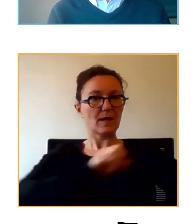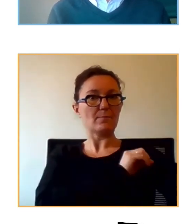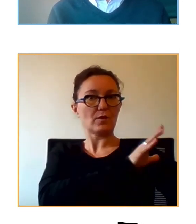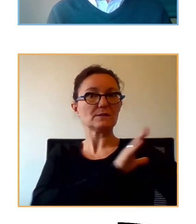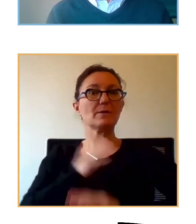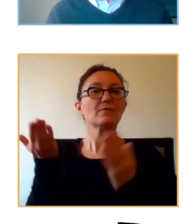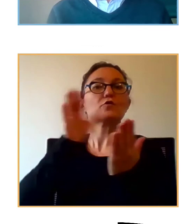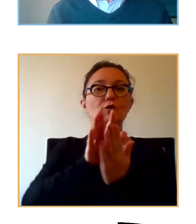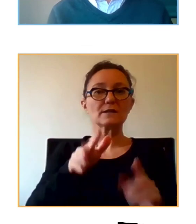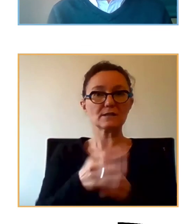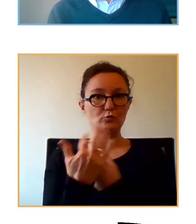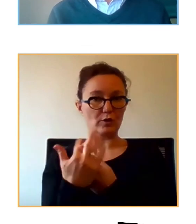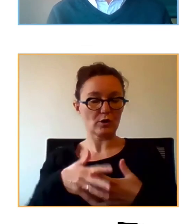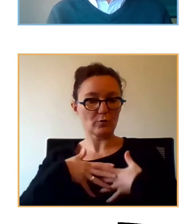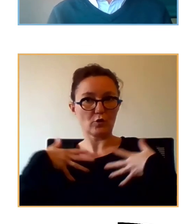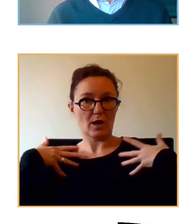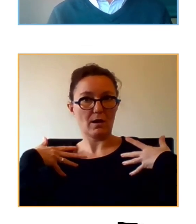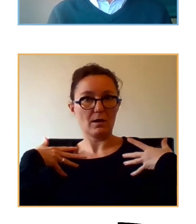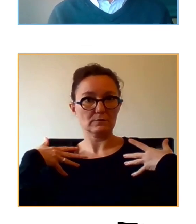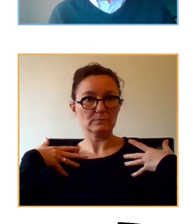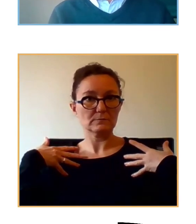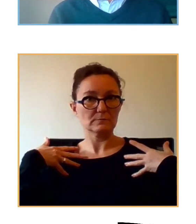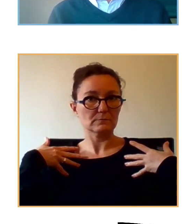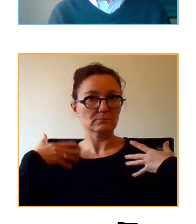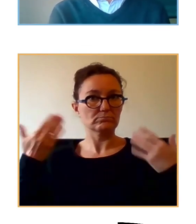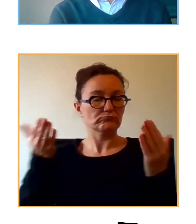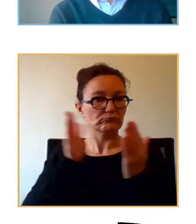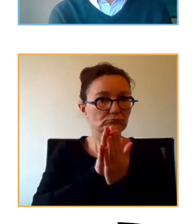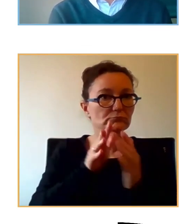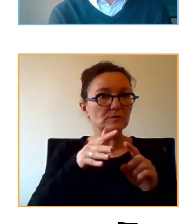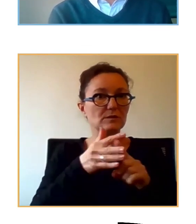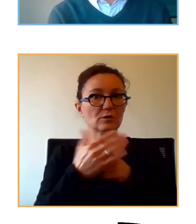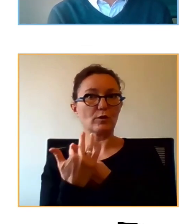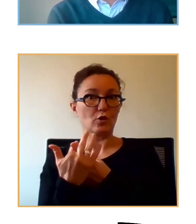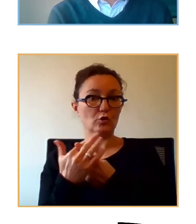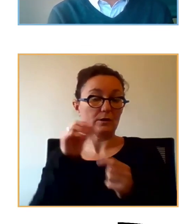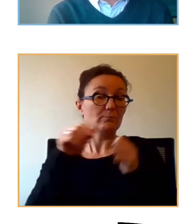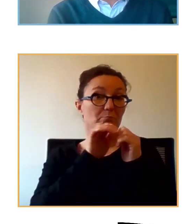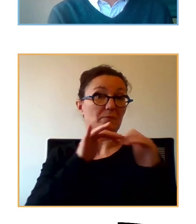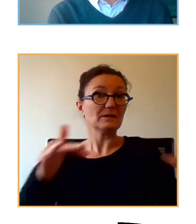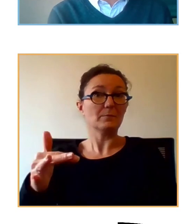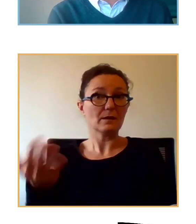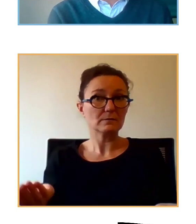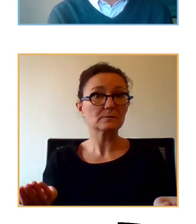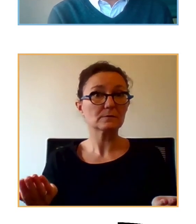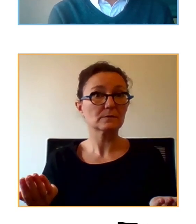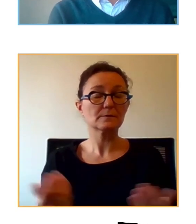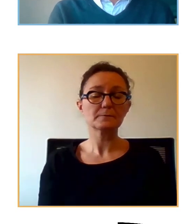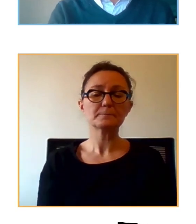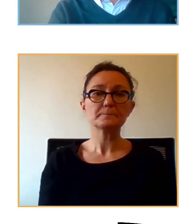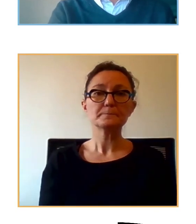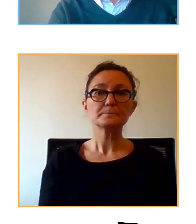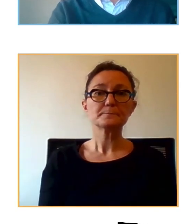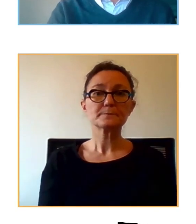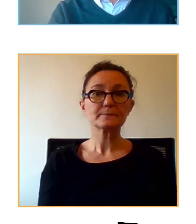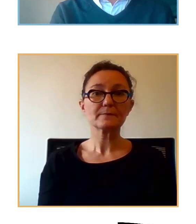la situación emocional que nos vamos a encontrar pues por la situación que nos encontramos y que potencialmente podemos hallar. Así